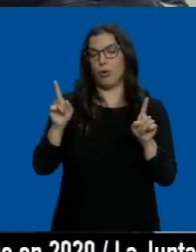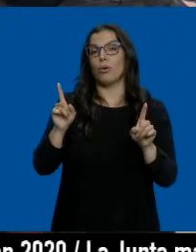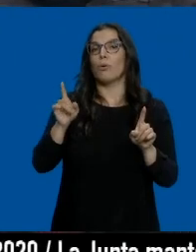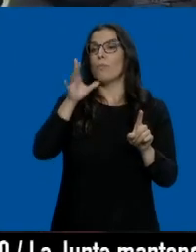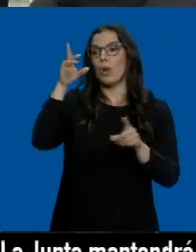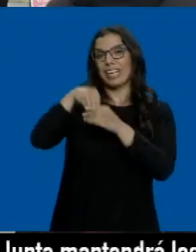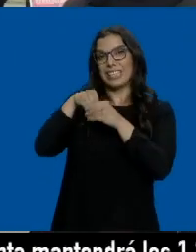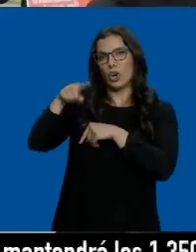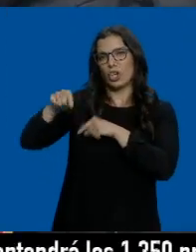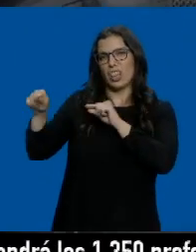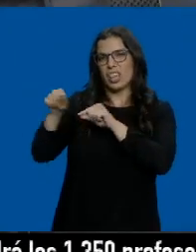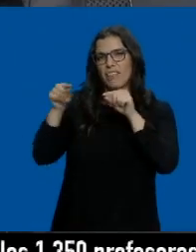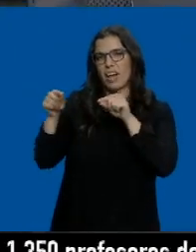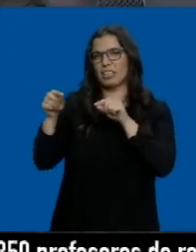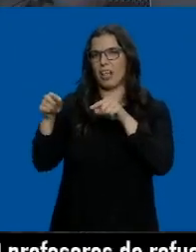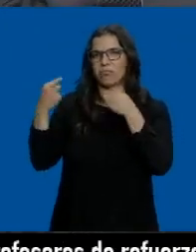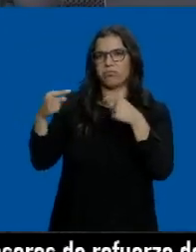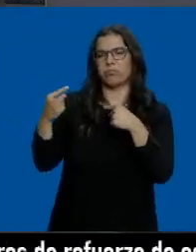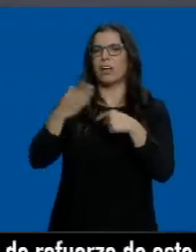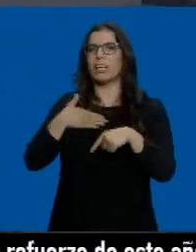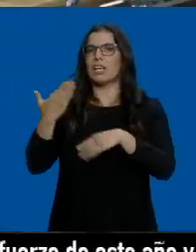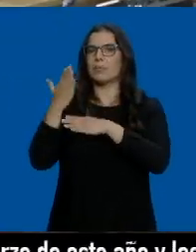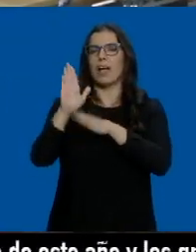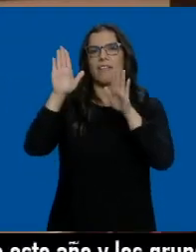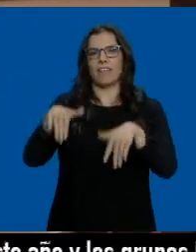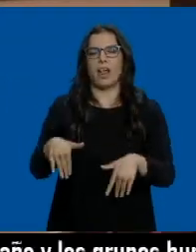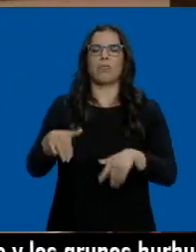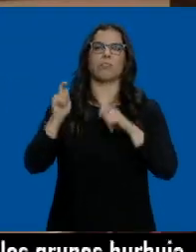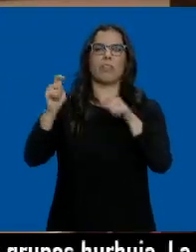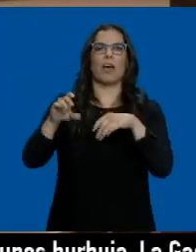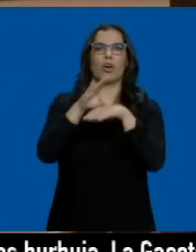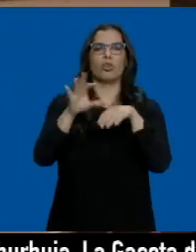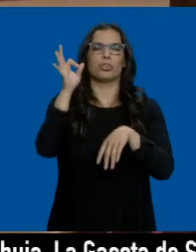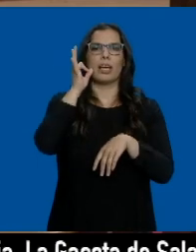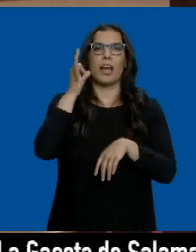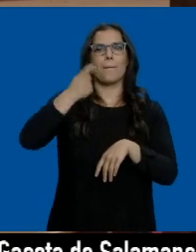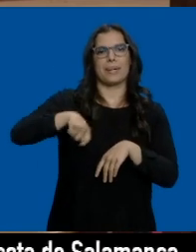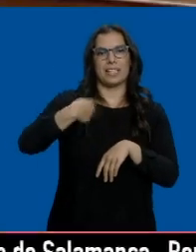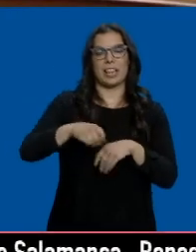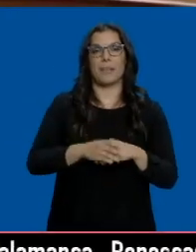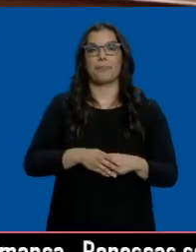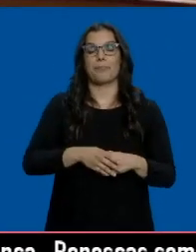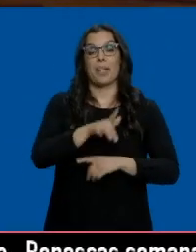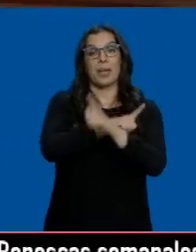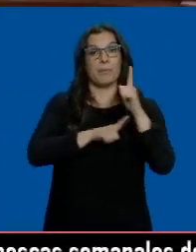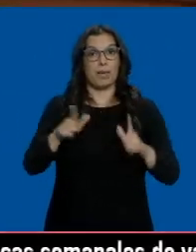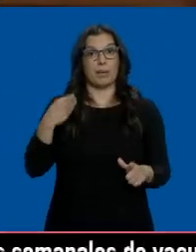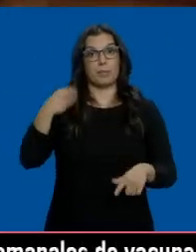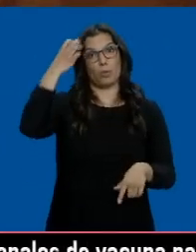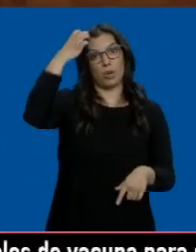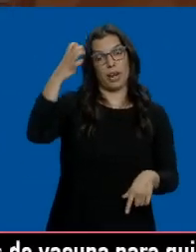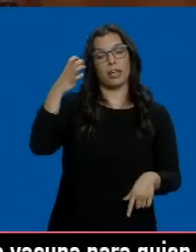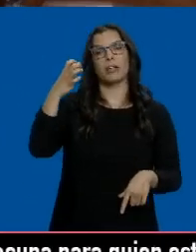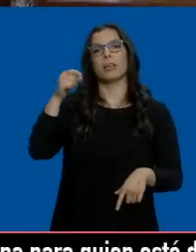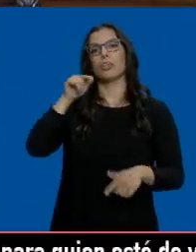al Ejecutivo. Finalmente será la consejera de Presidencia. El viaje de Felipe VI hoy a